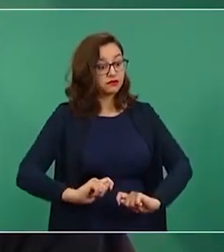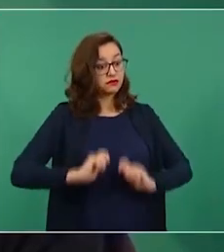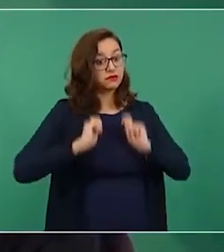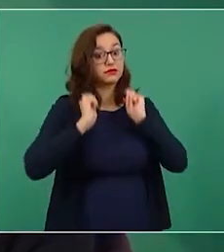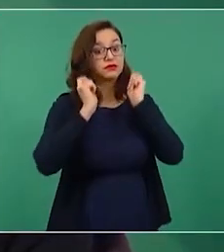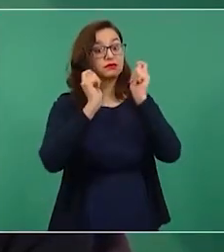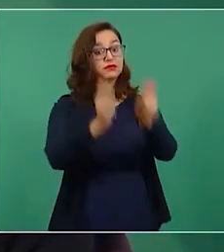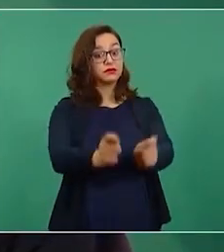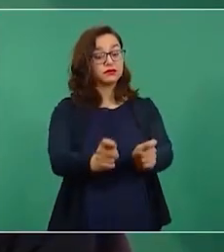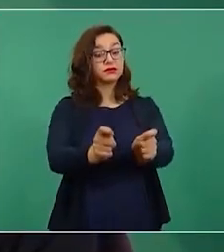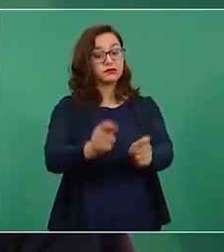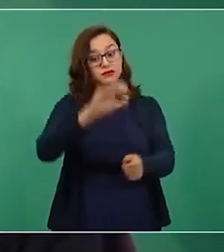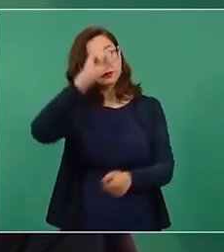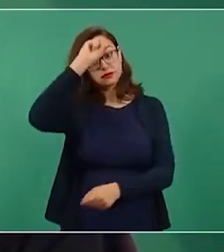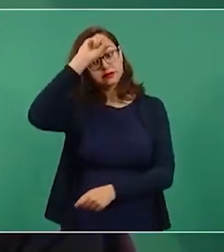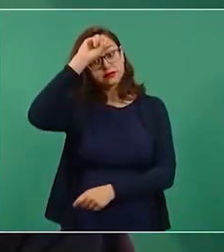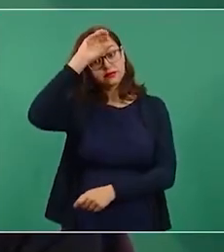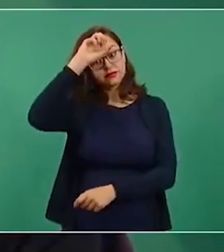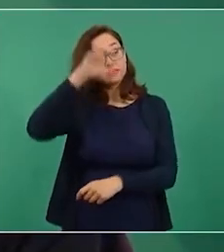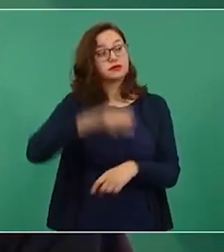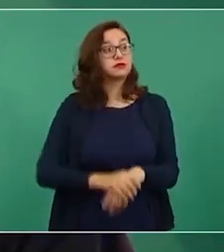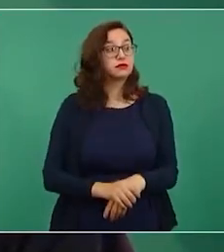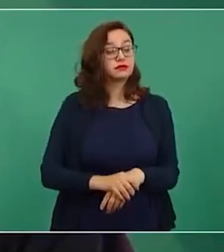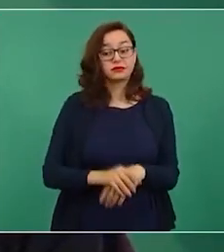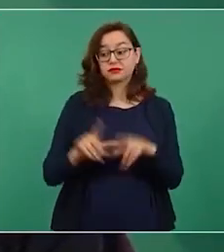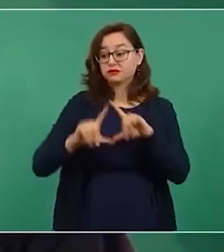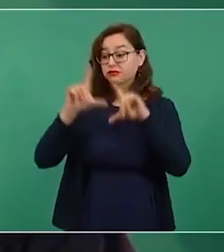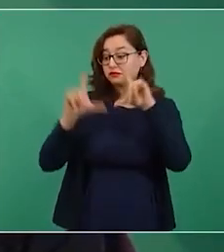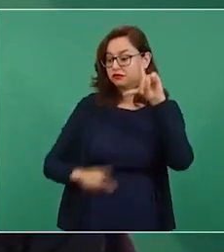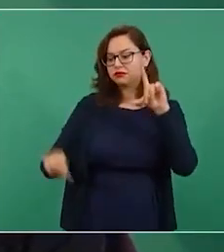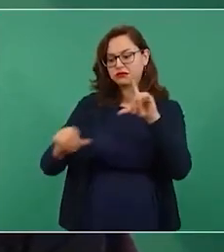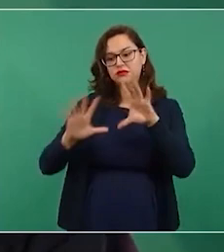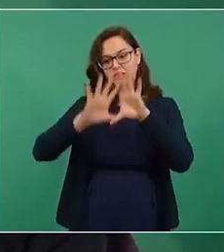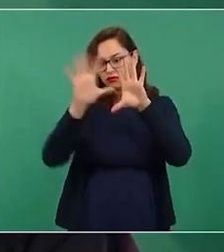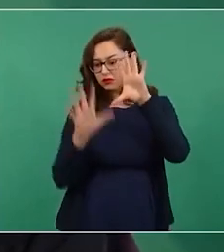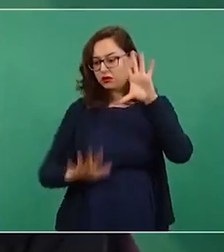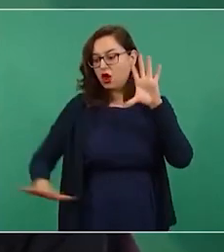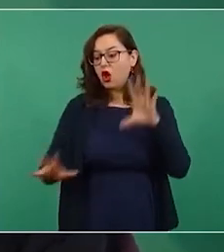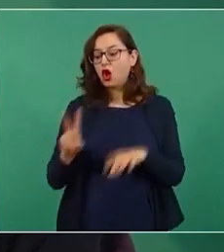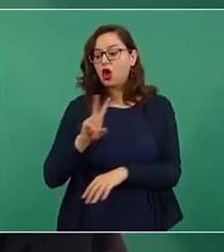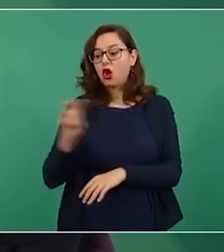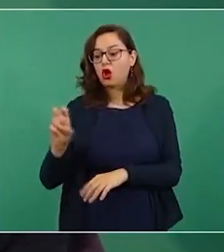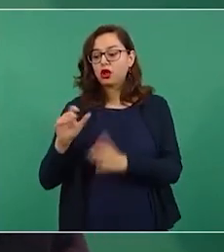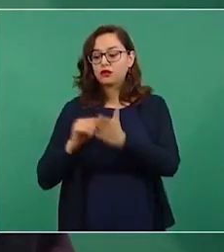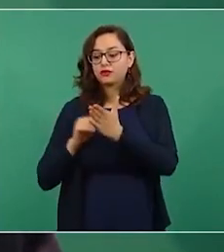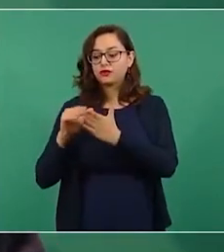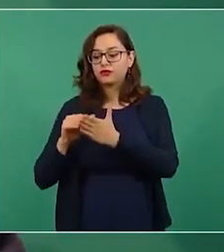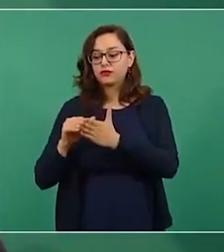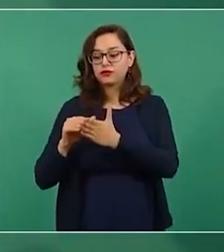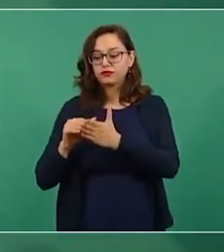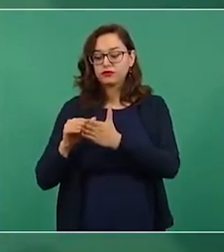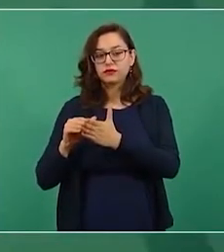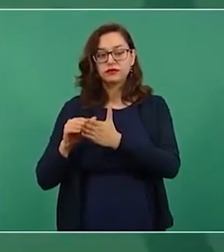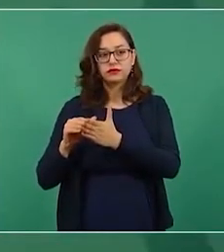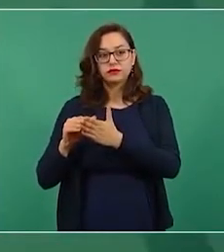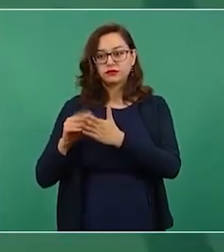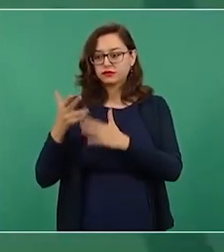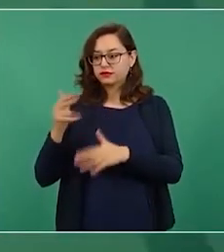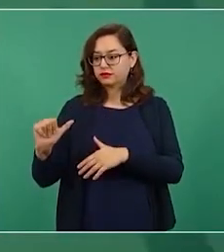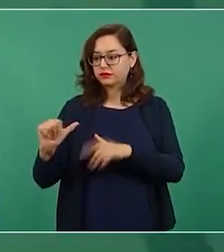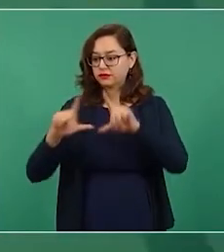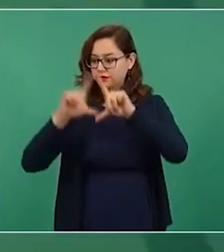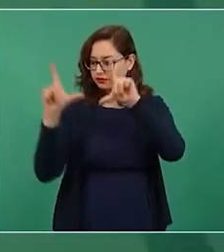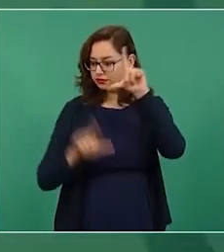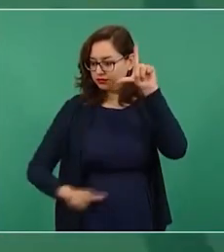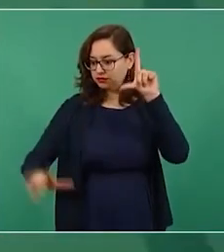Le dije que nuestro país tiene 200 millones de hectáreas y habían concesionado el 60 por ciento